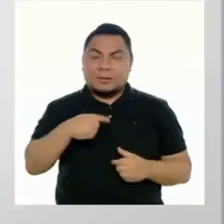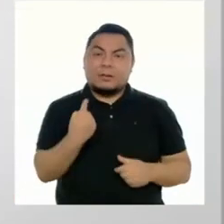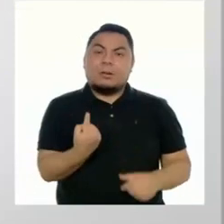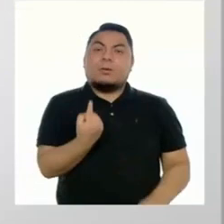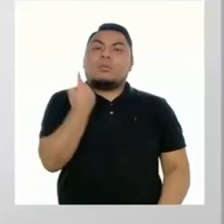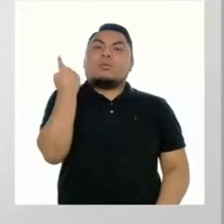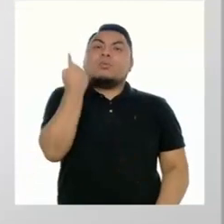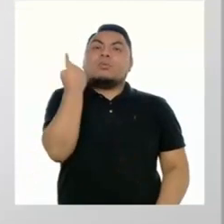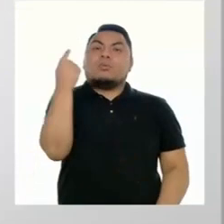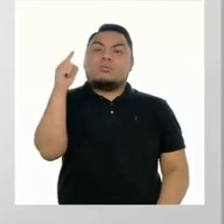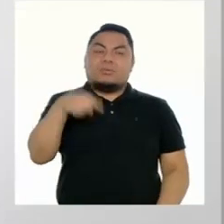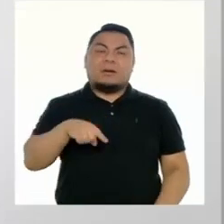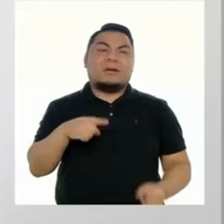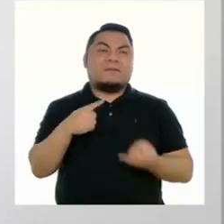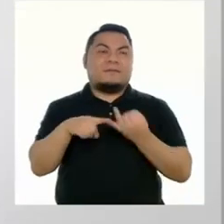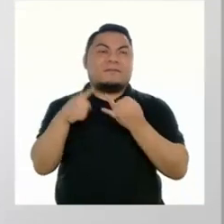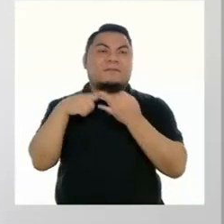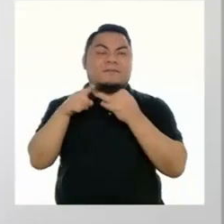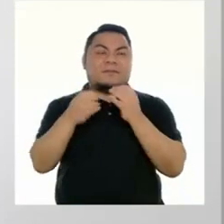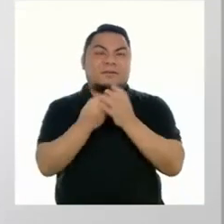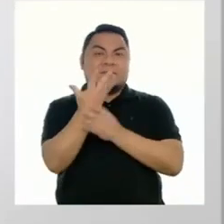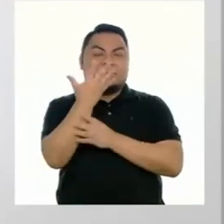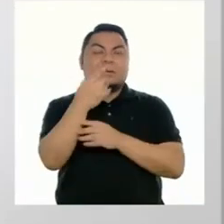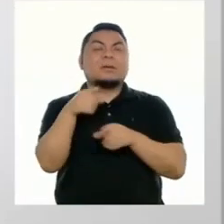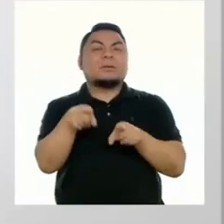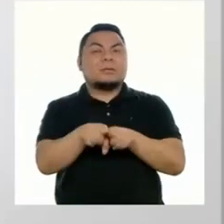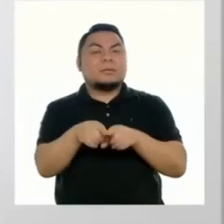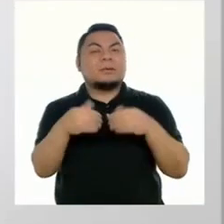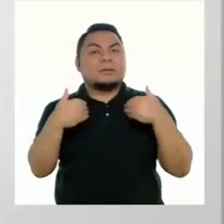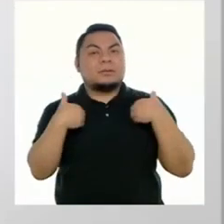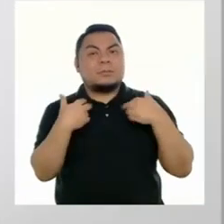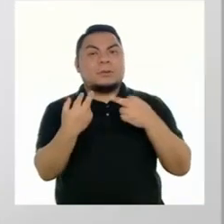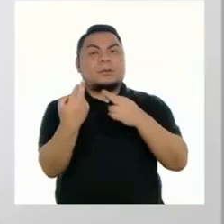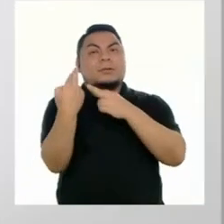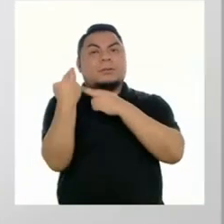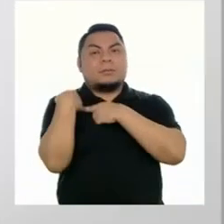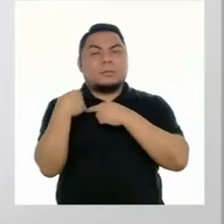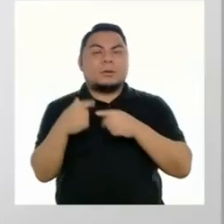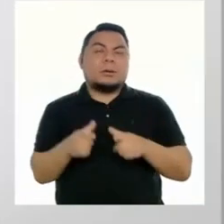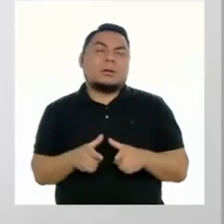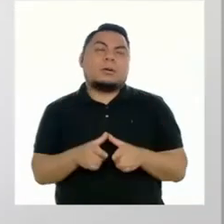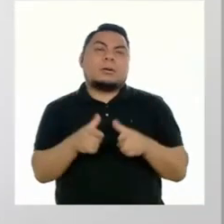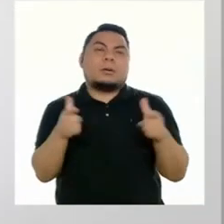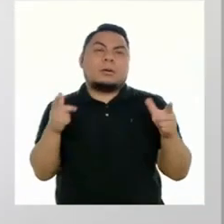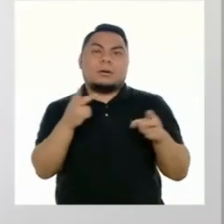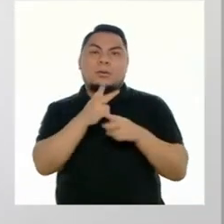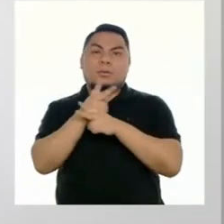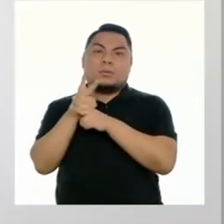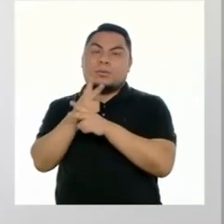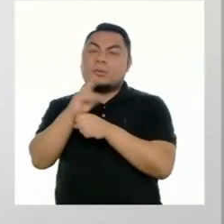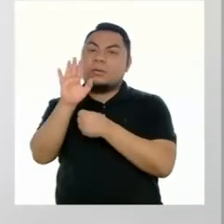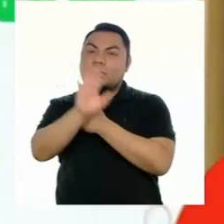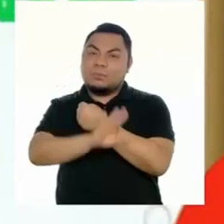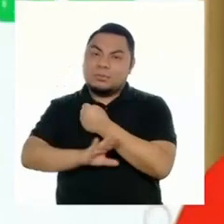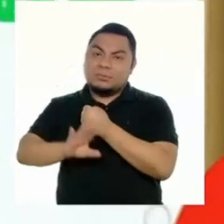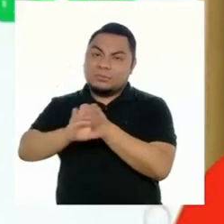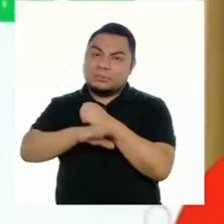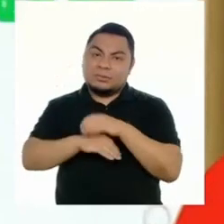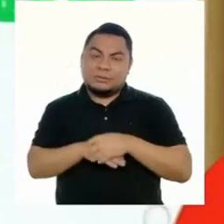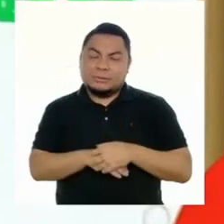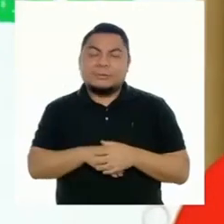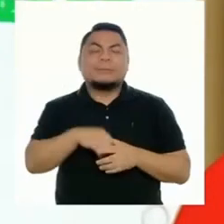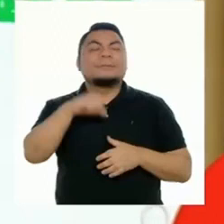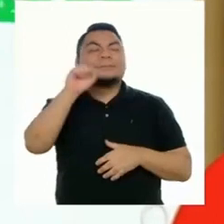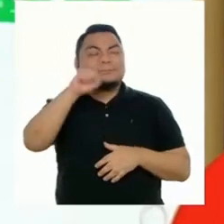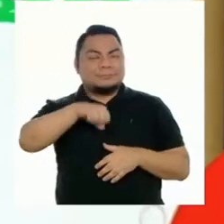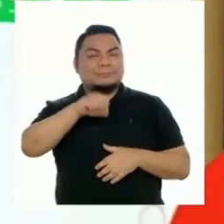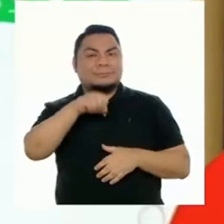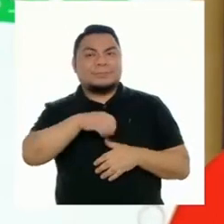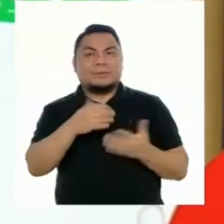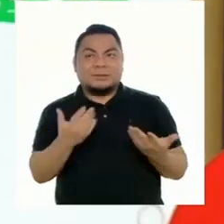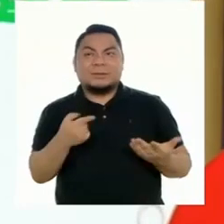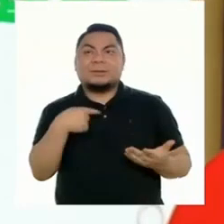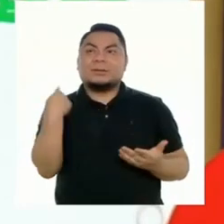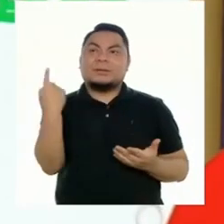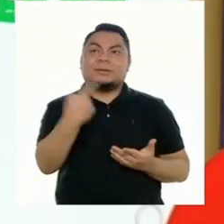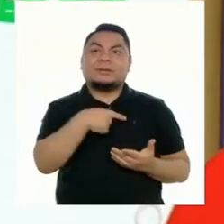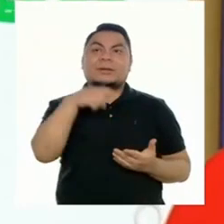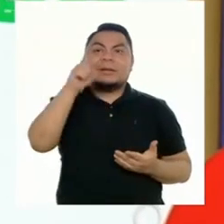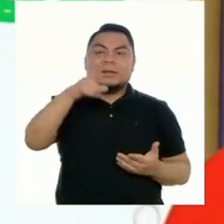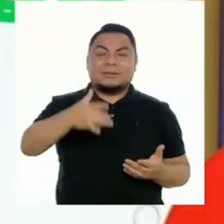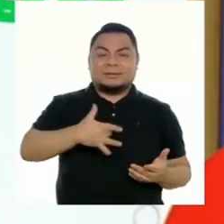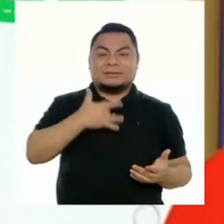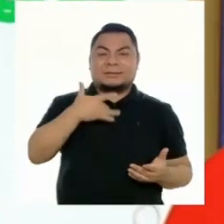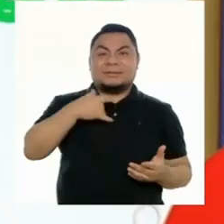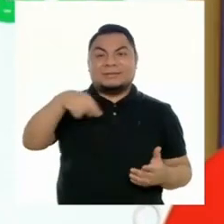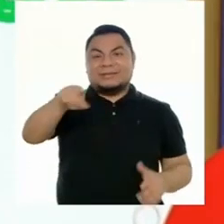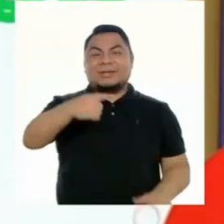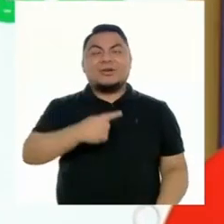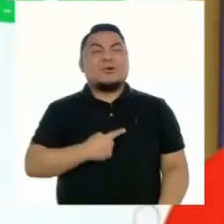únicos por esta megadiversidad, también tenemos una responsabilidad enorme en cuidarla y protegerla. Así es. Así como debemos